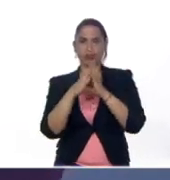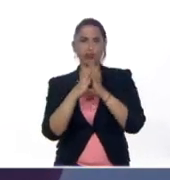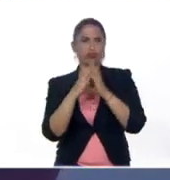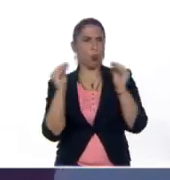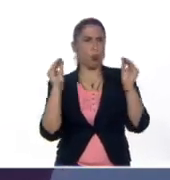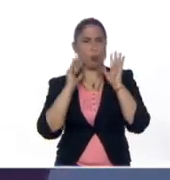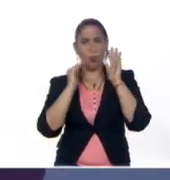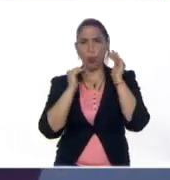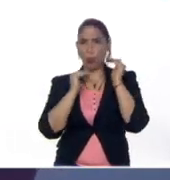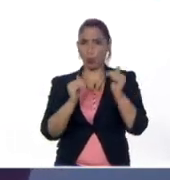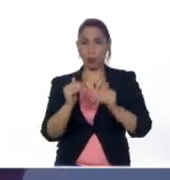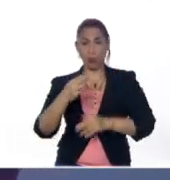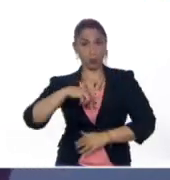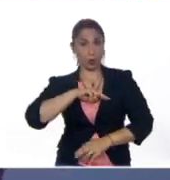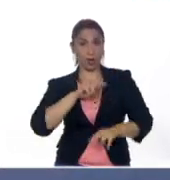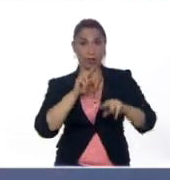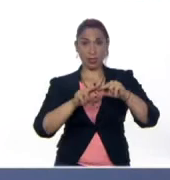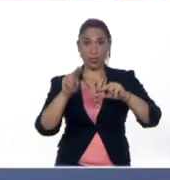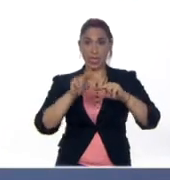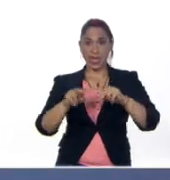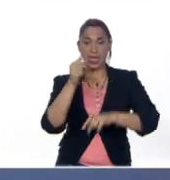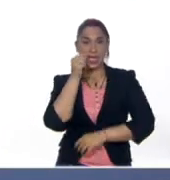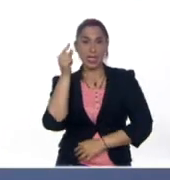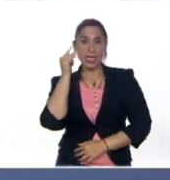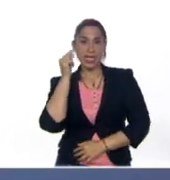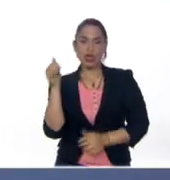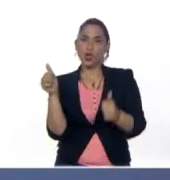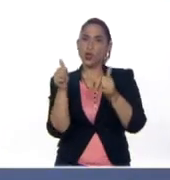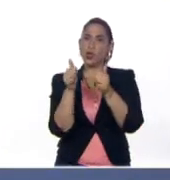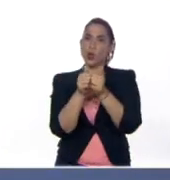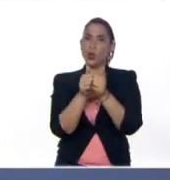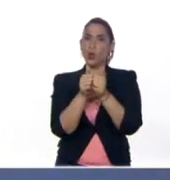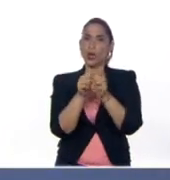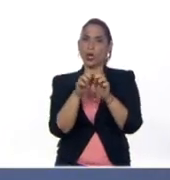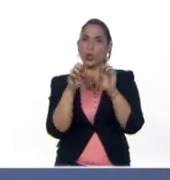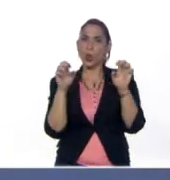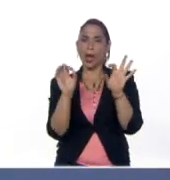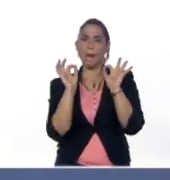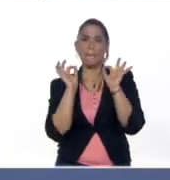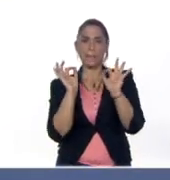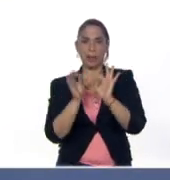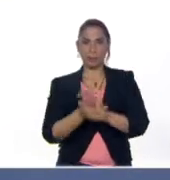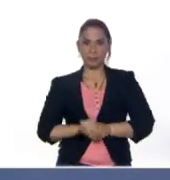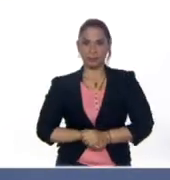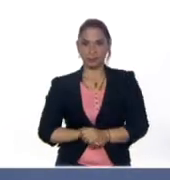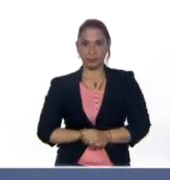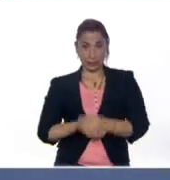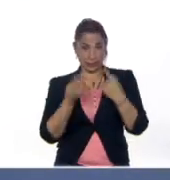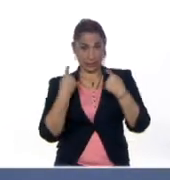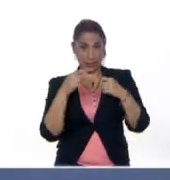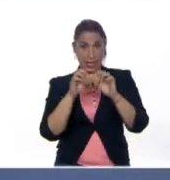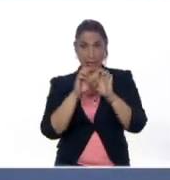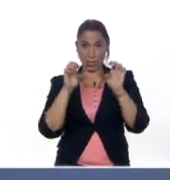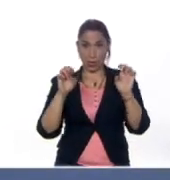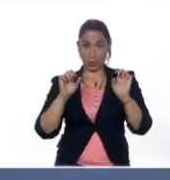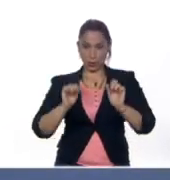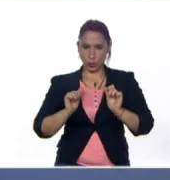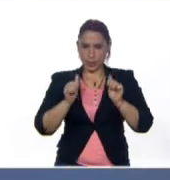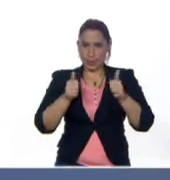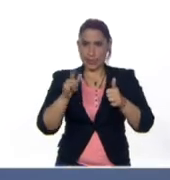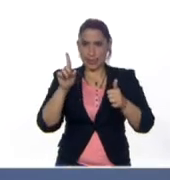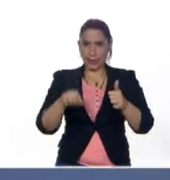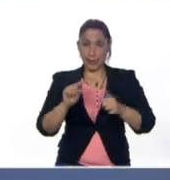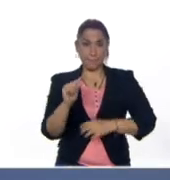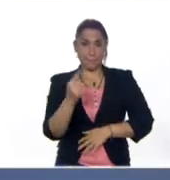esa atención de nuestros niños y niñas con necesidades educativas especiales del nivel de educación inicial y de